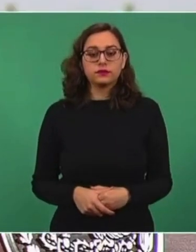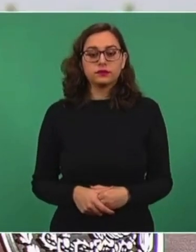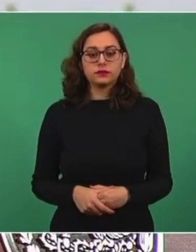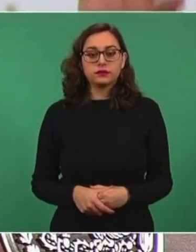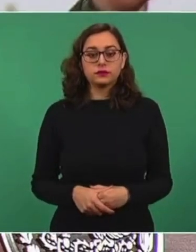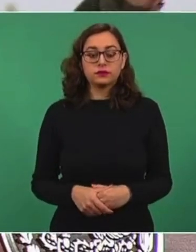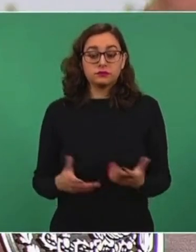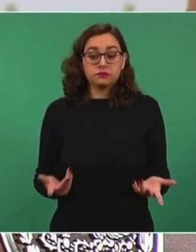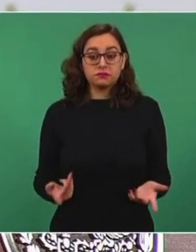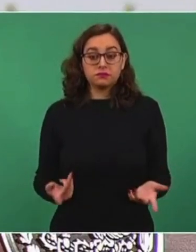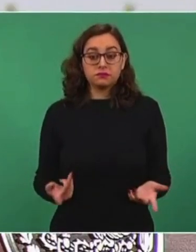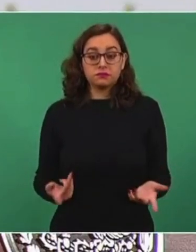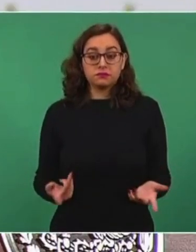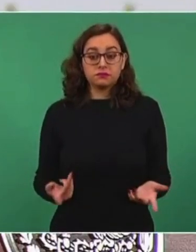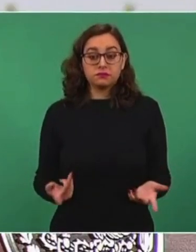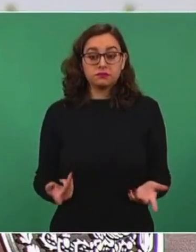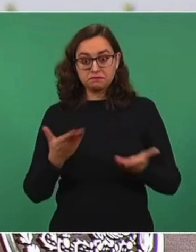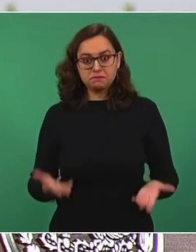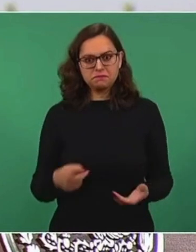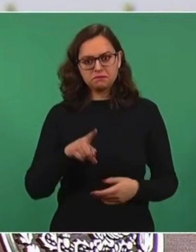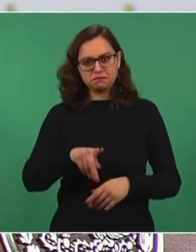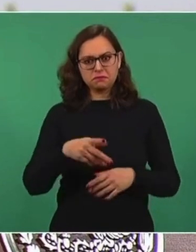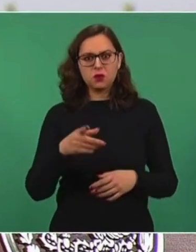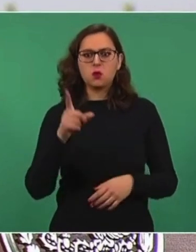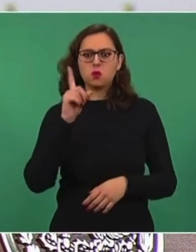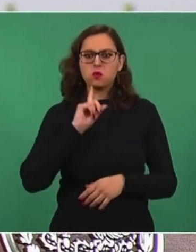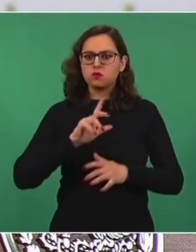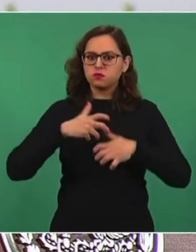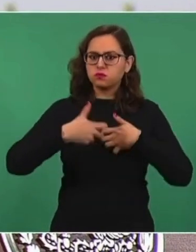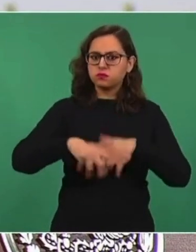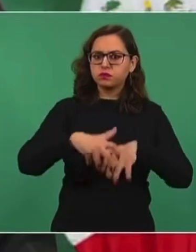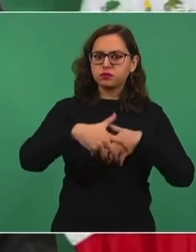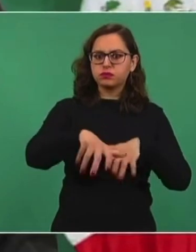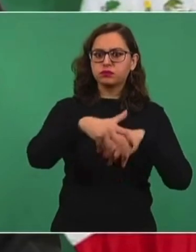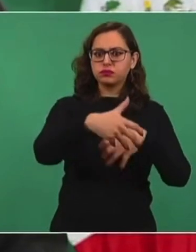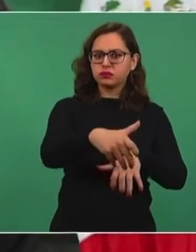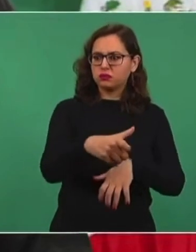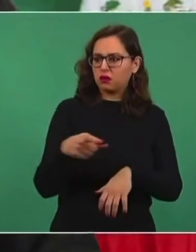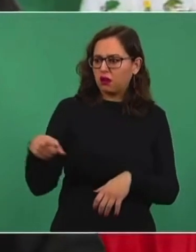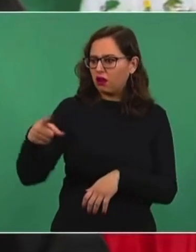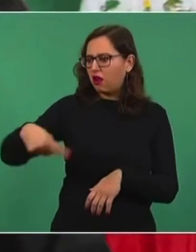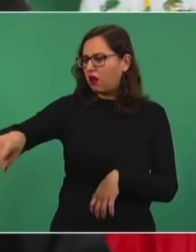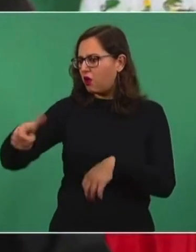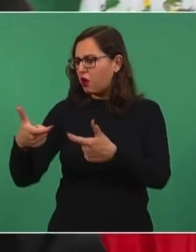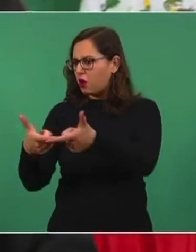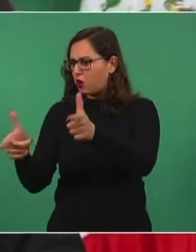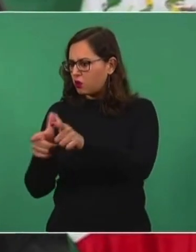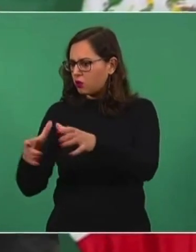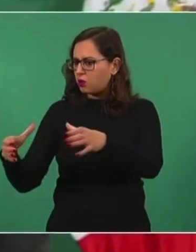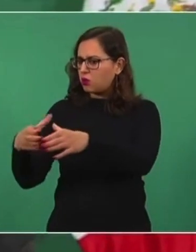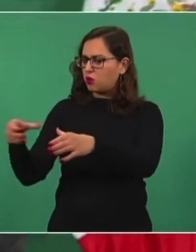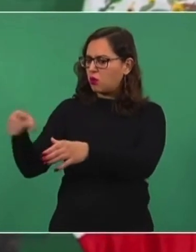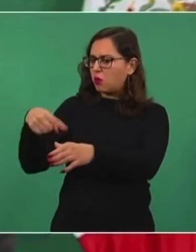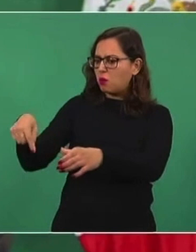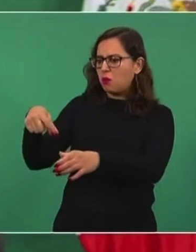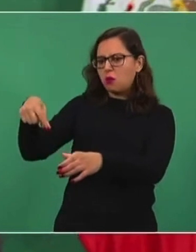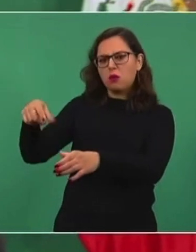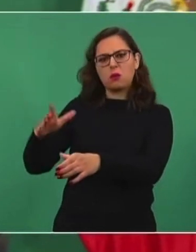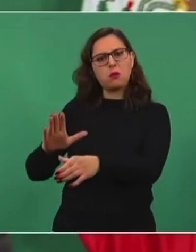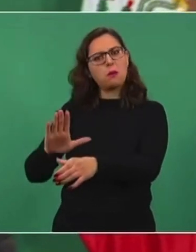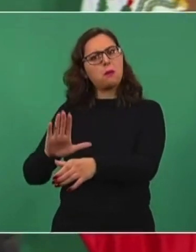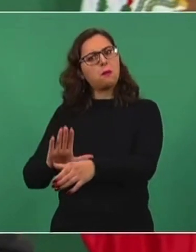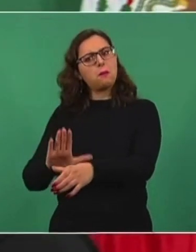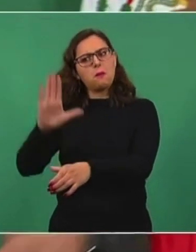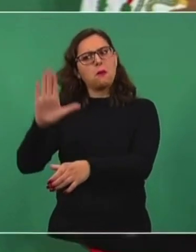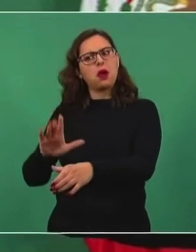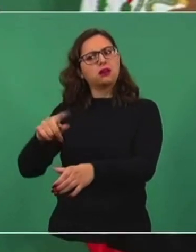Pero acá no, aquí parece que lo que se